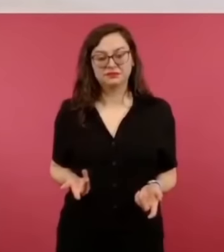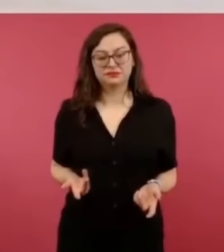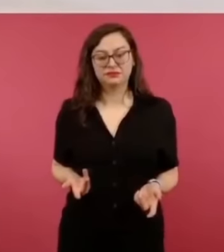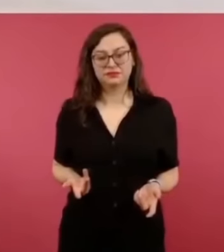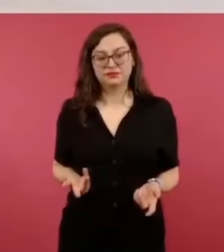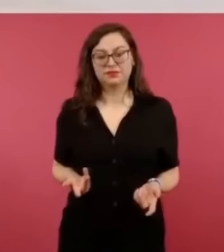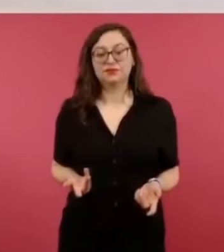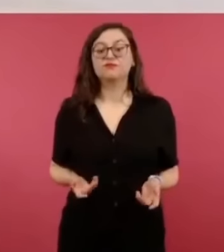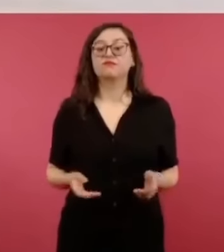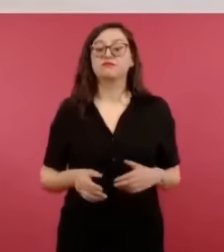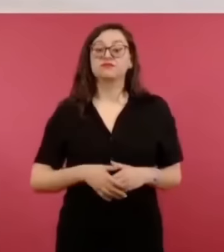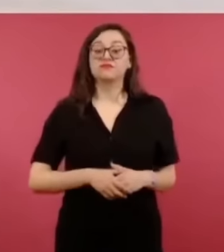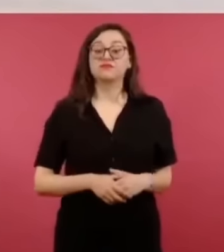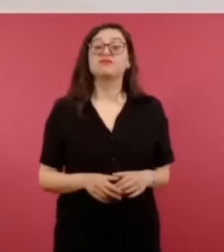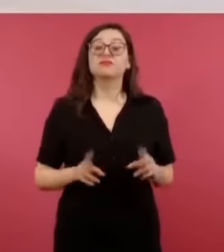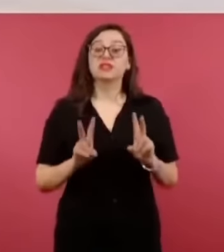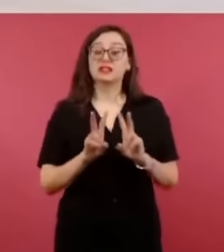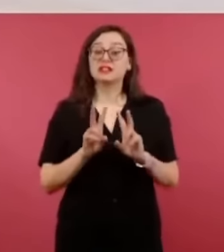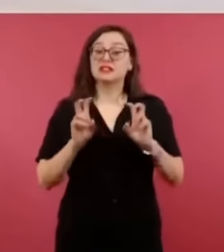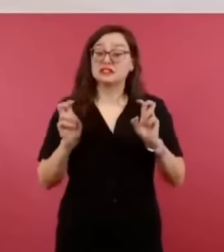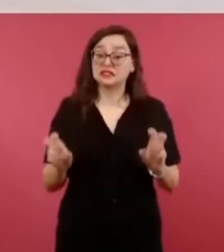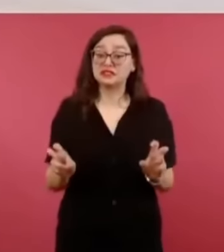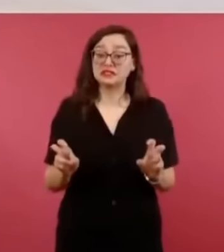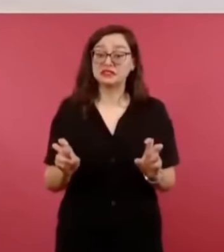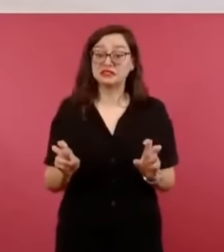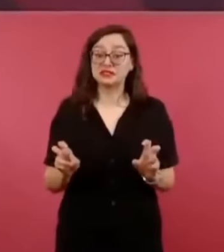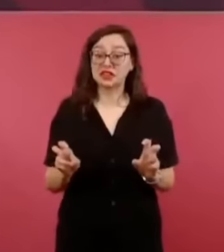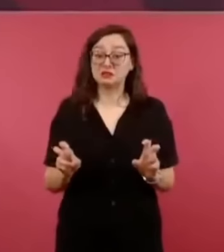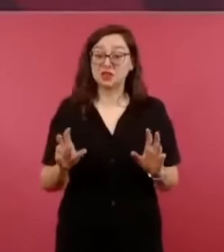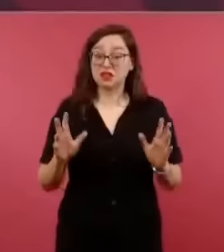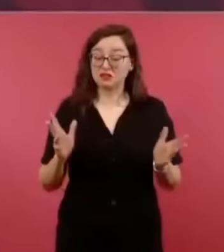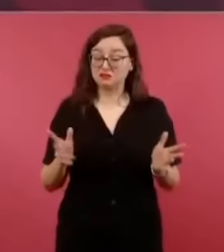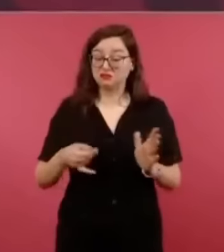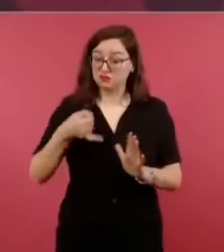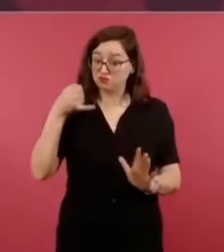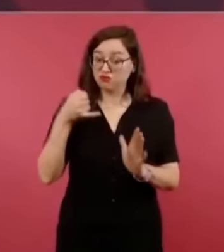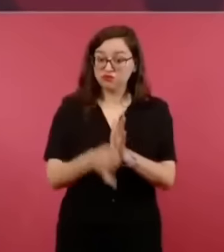Son asuntos que van más allá de las elecciones,